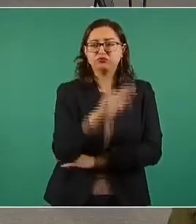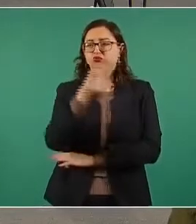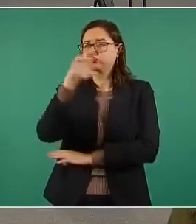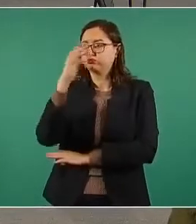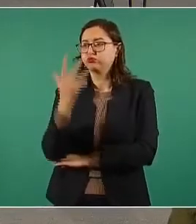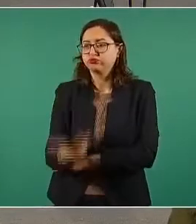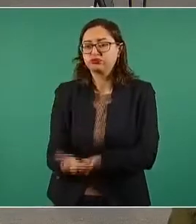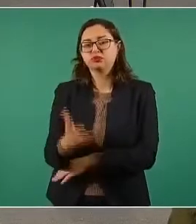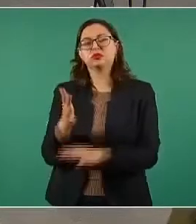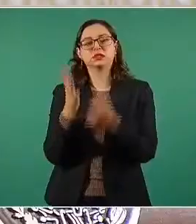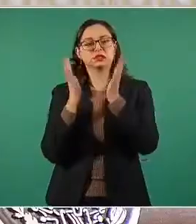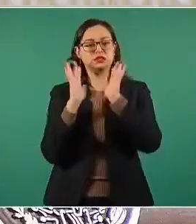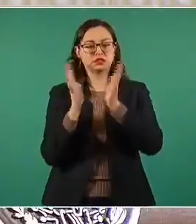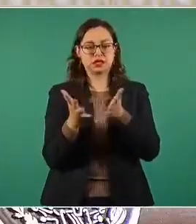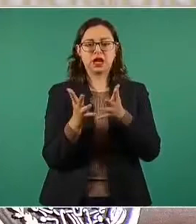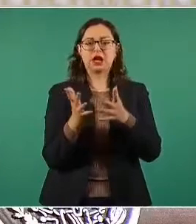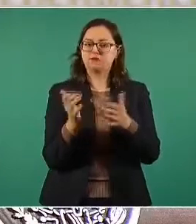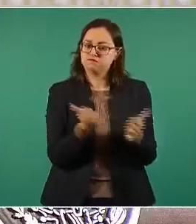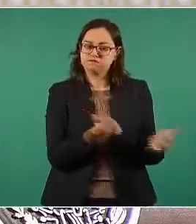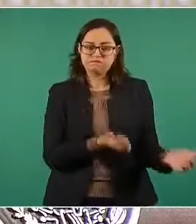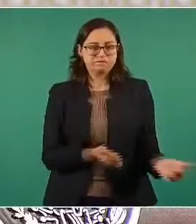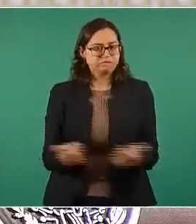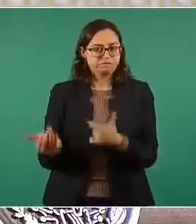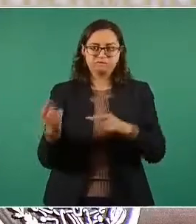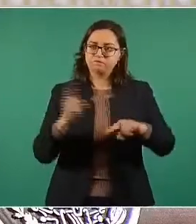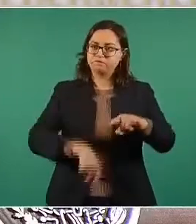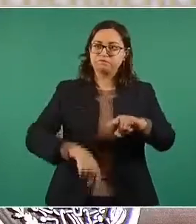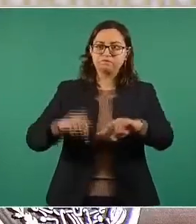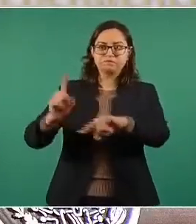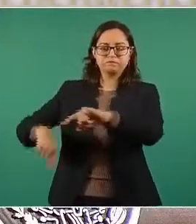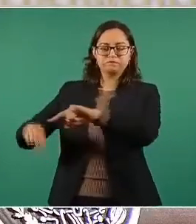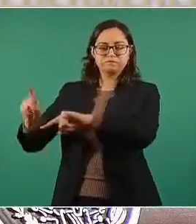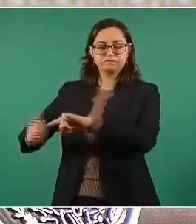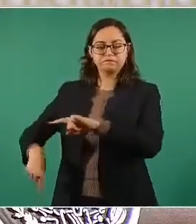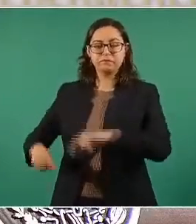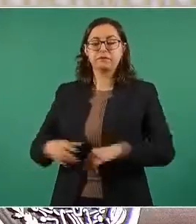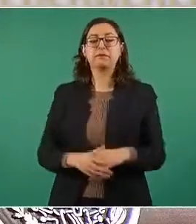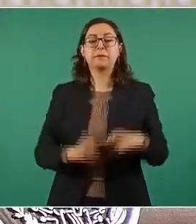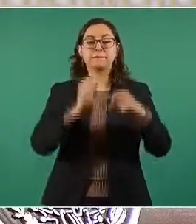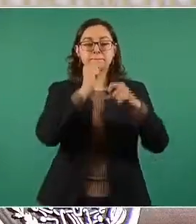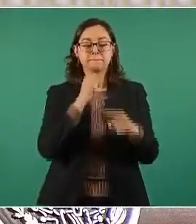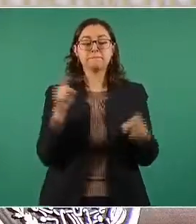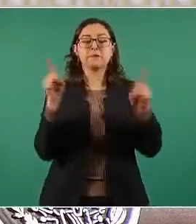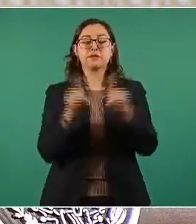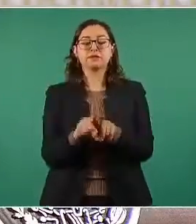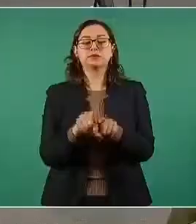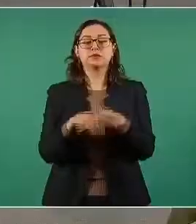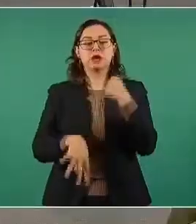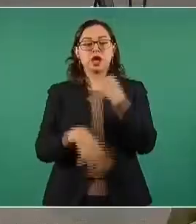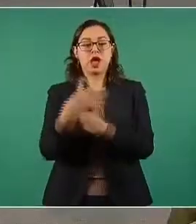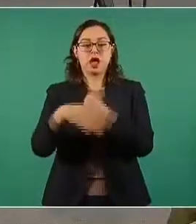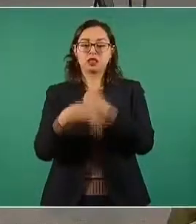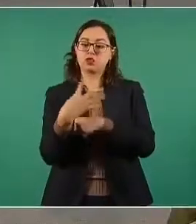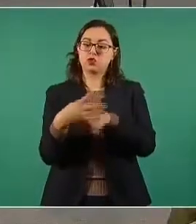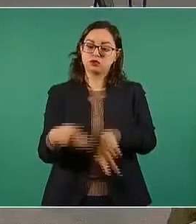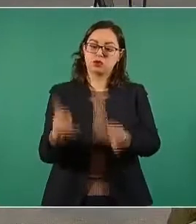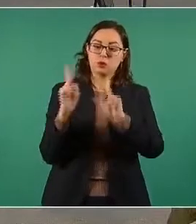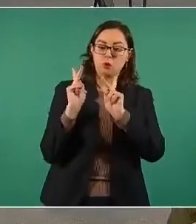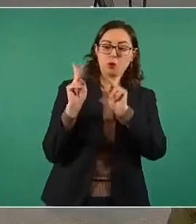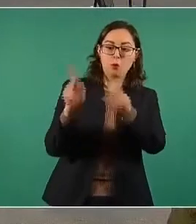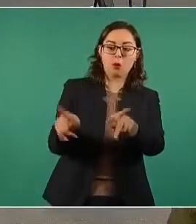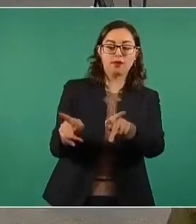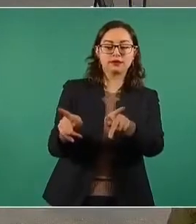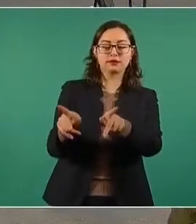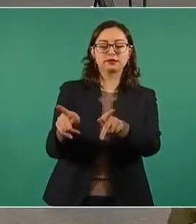retirados de manera muy rápida de las vialidades. Asimismo, 14 puentes o vías de